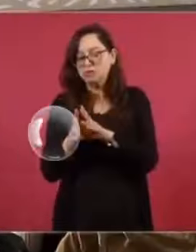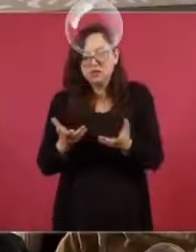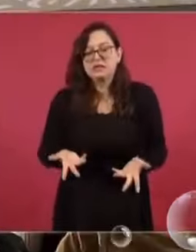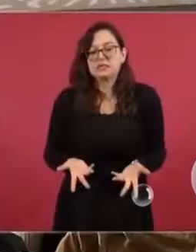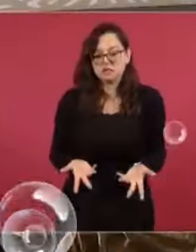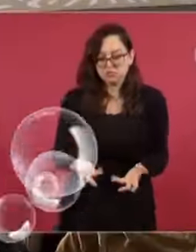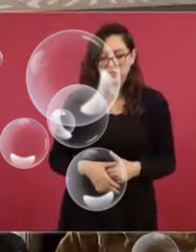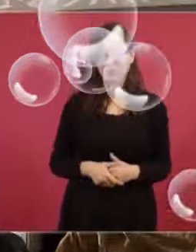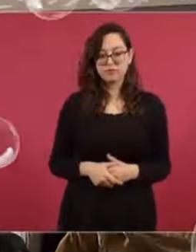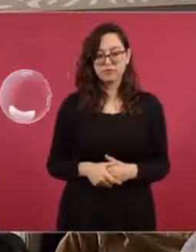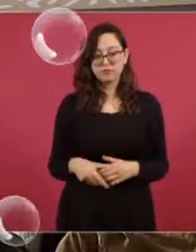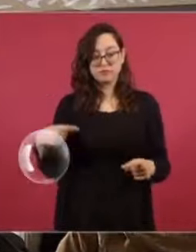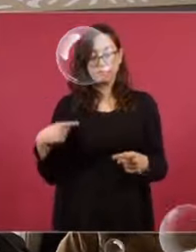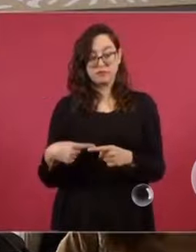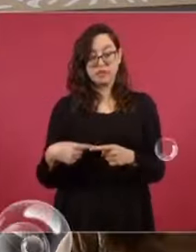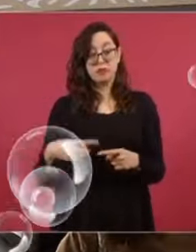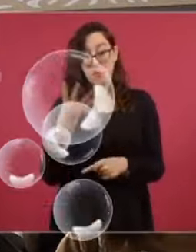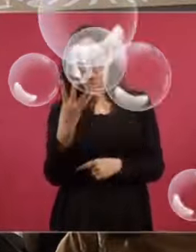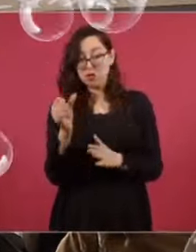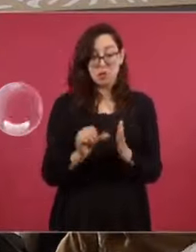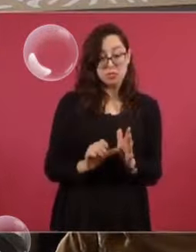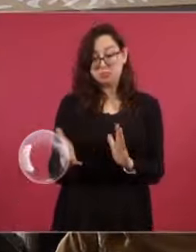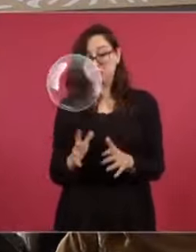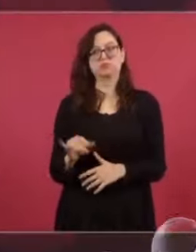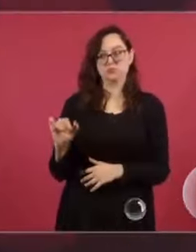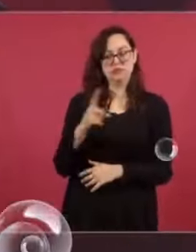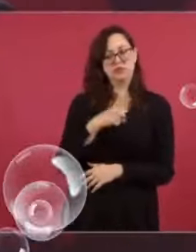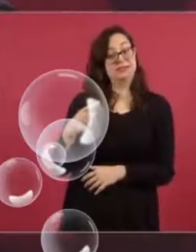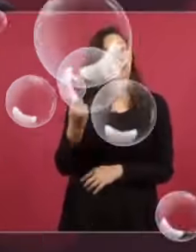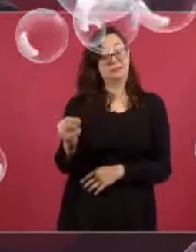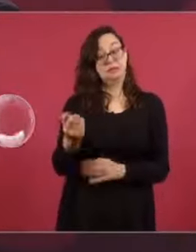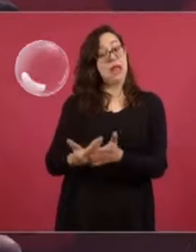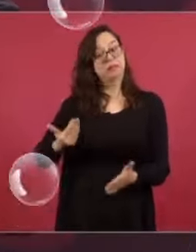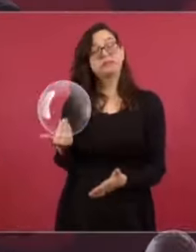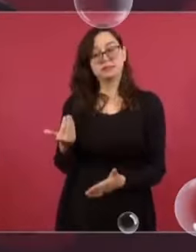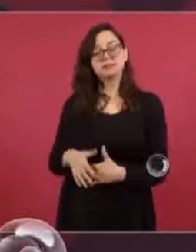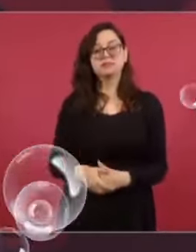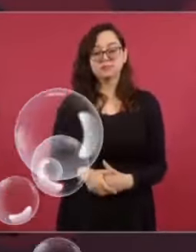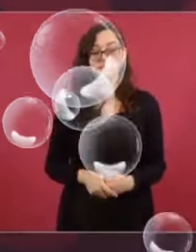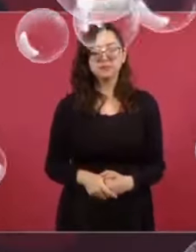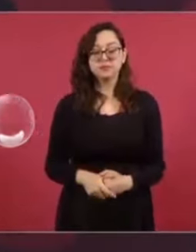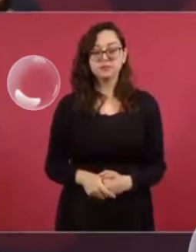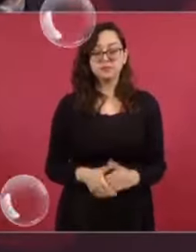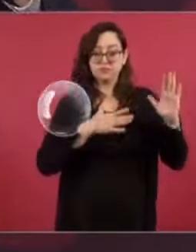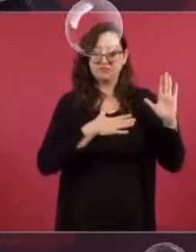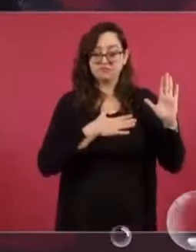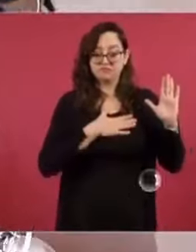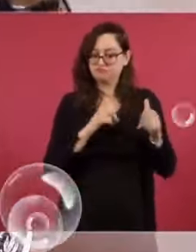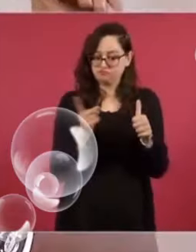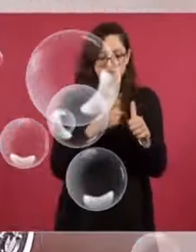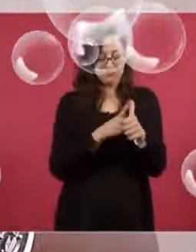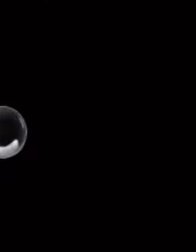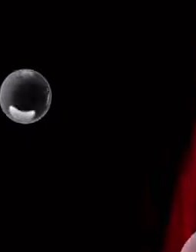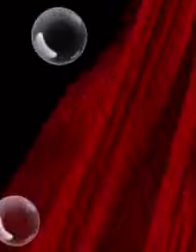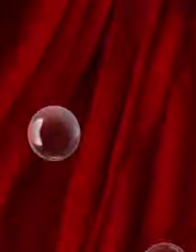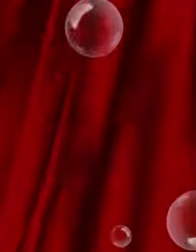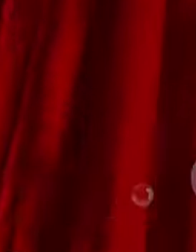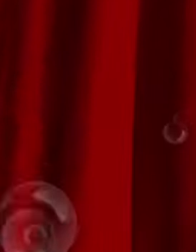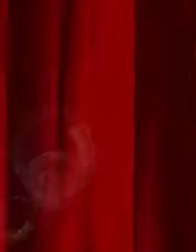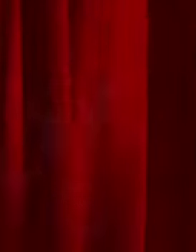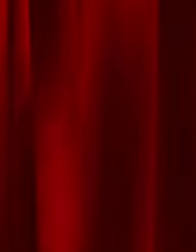mundo. Pero en cuatro meses ya se podría tener. Sí, antes de que yo termine. Antes de que yo termine. Esa es una prioridad que tengo. ¡Gracias!